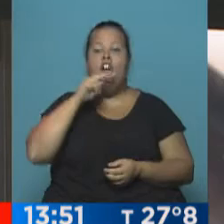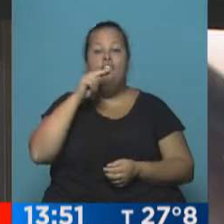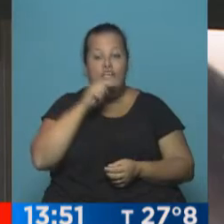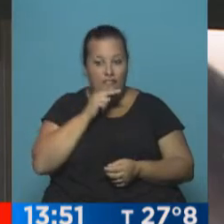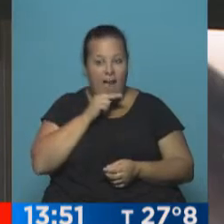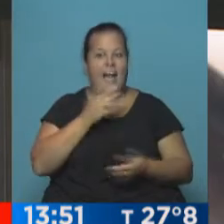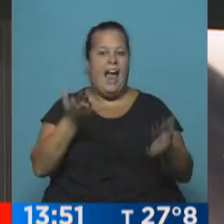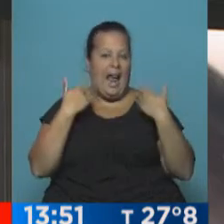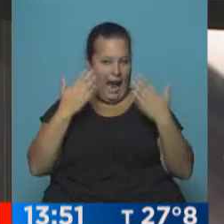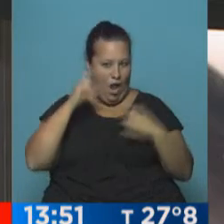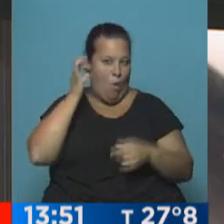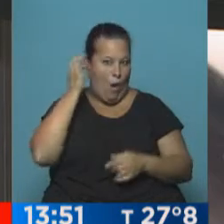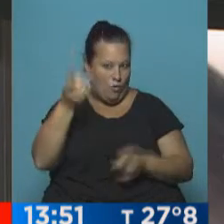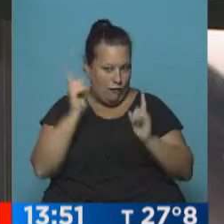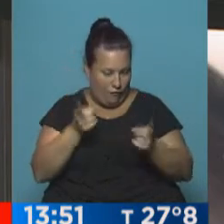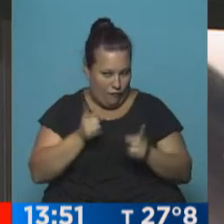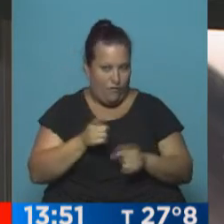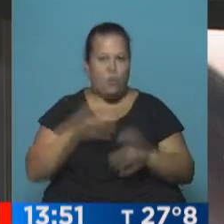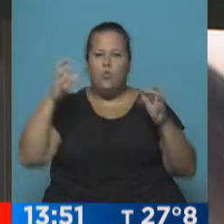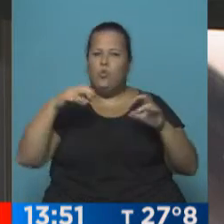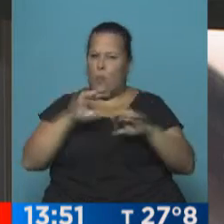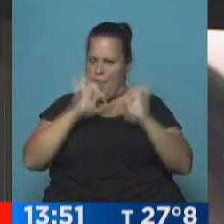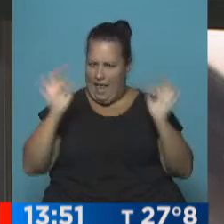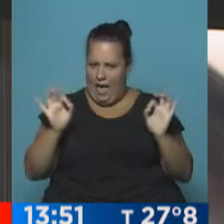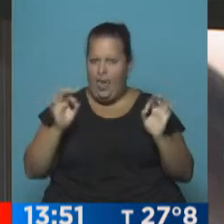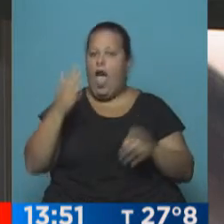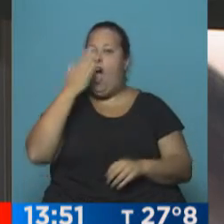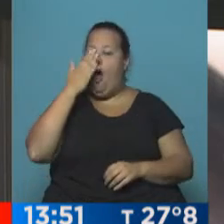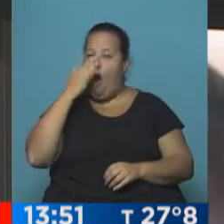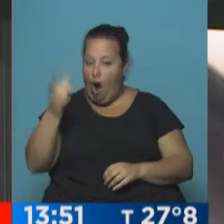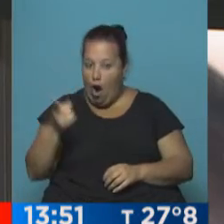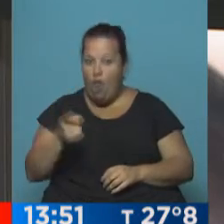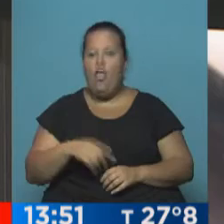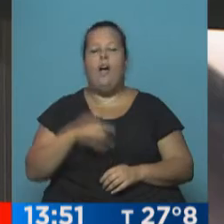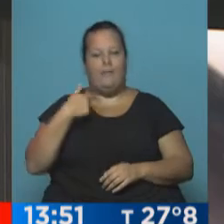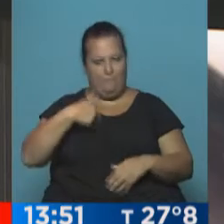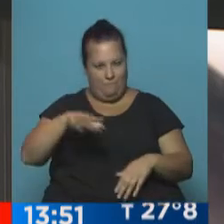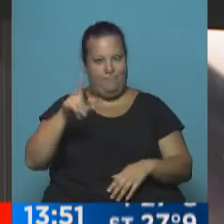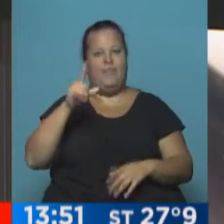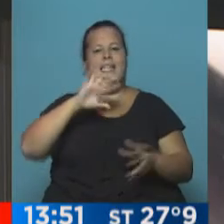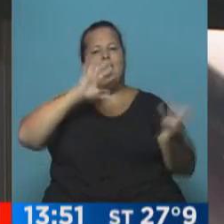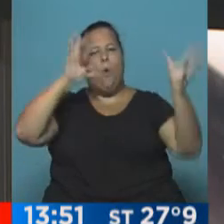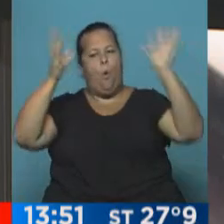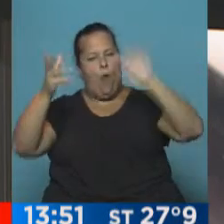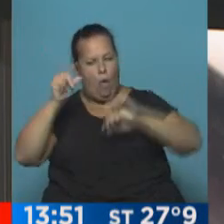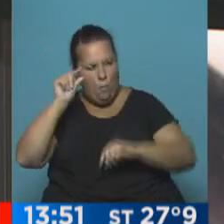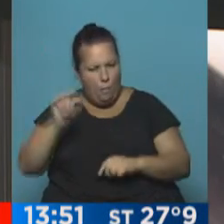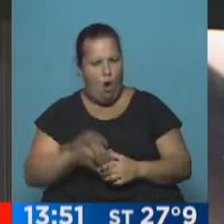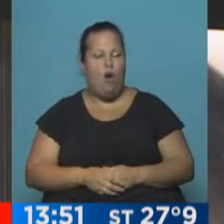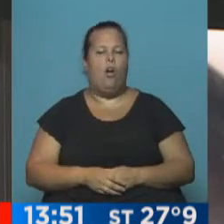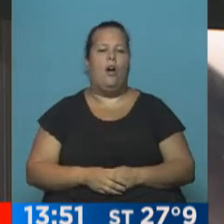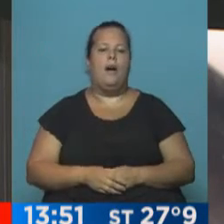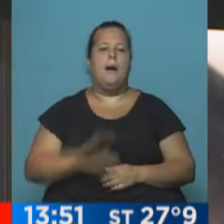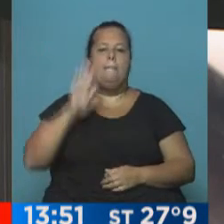sigue el calor en Gualeguaychú sin lluvia. Córdoba, ahí entramos, cielo algo parcialmente nublado.